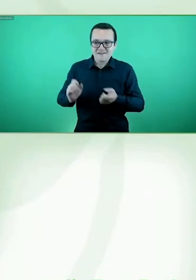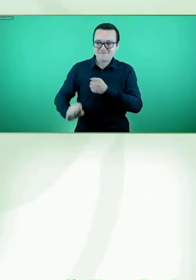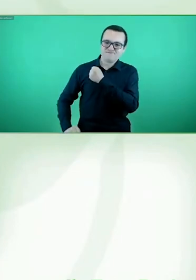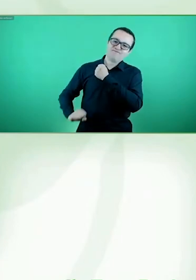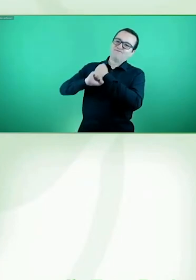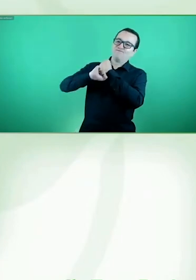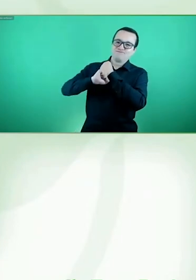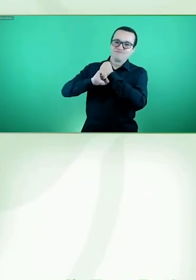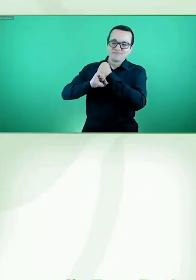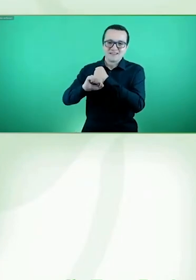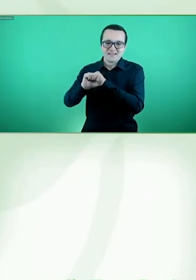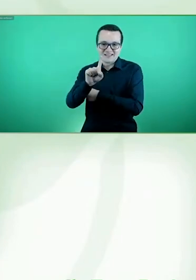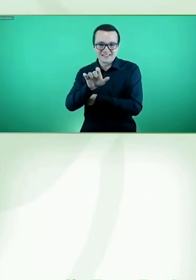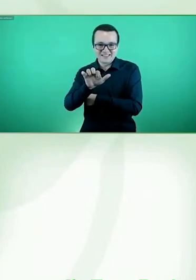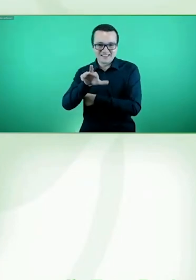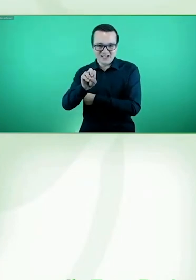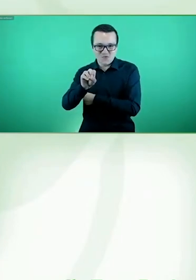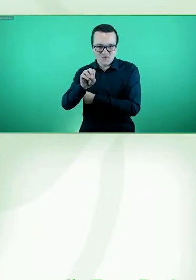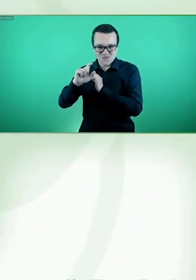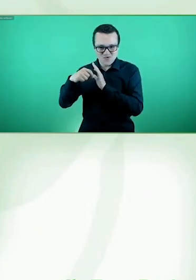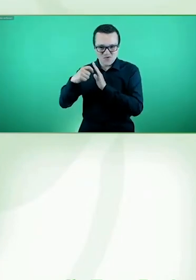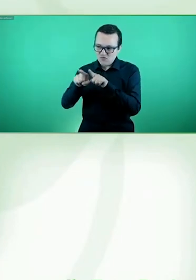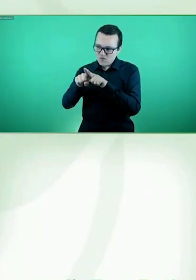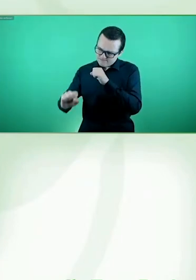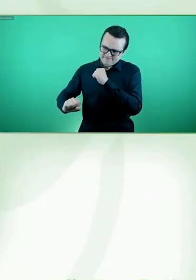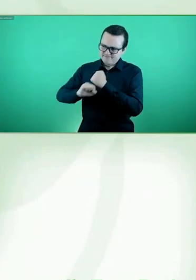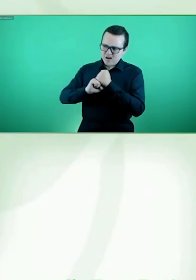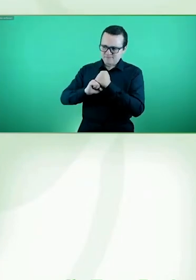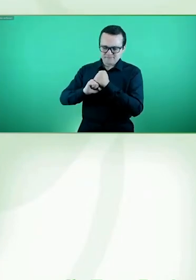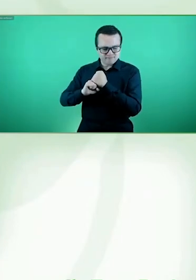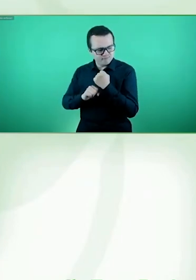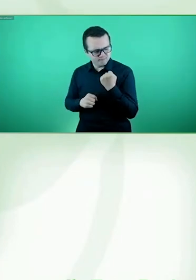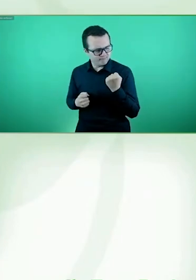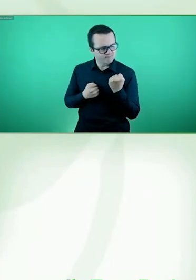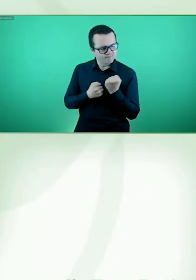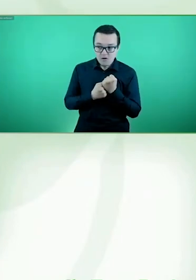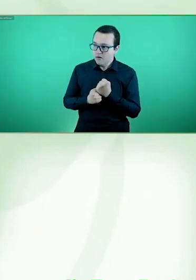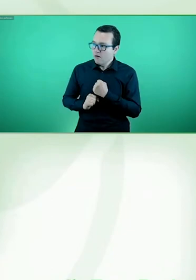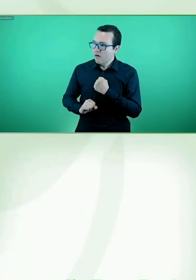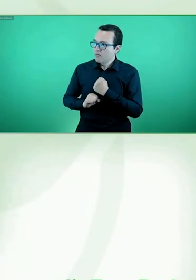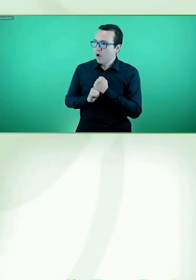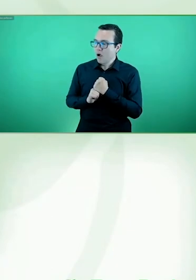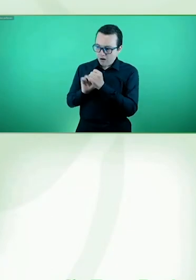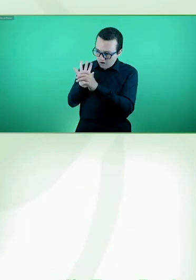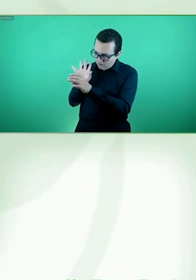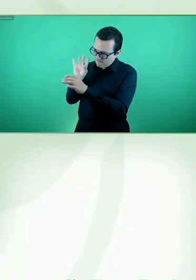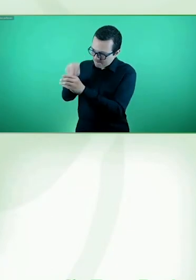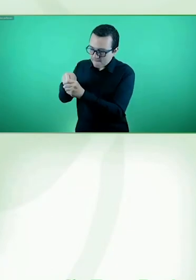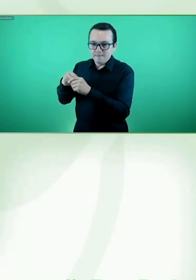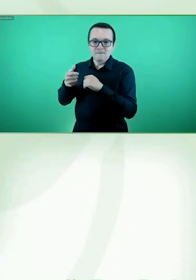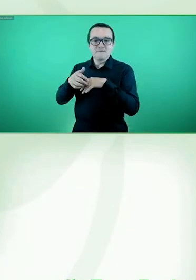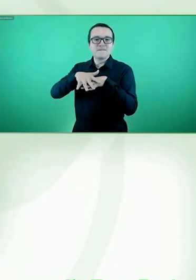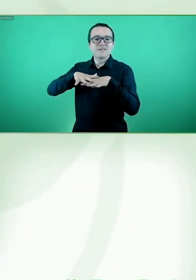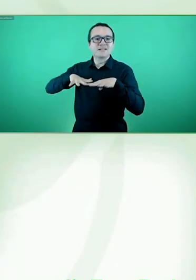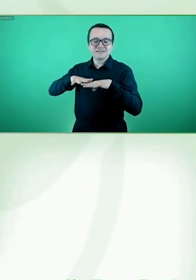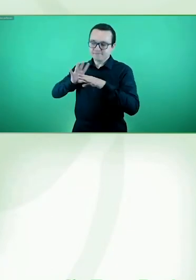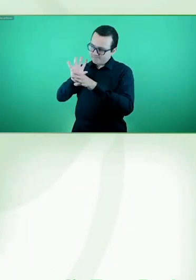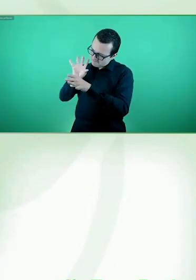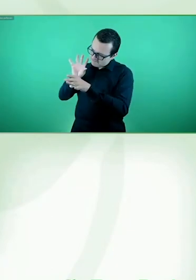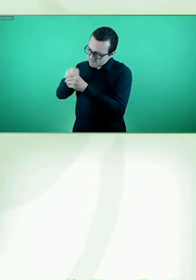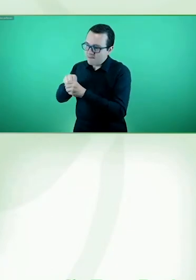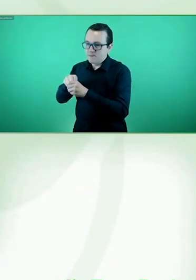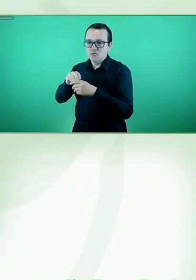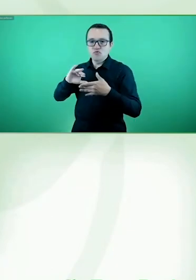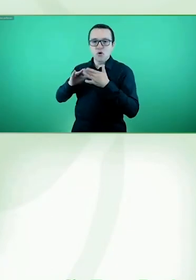paraguas, esta red donde podemos ser parte de una comunidad, donde podemos inspirarnos del trabajo del otro, donde